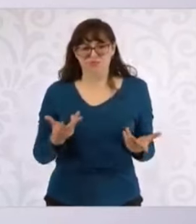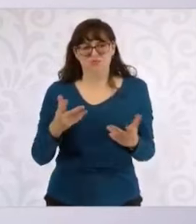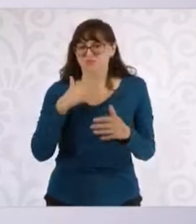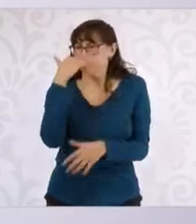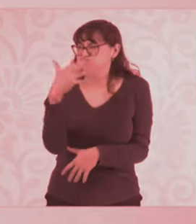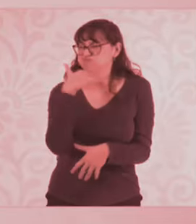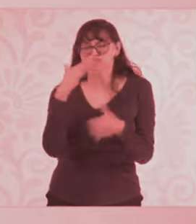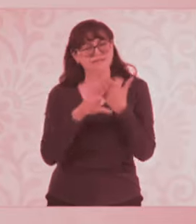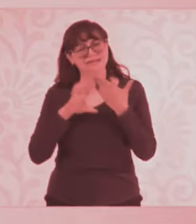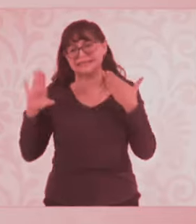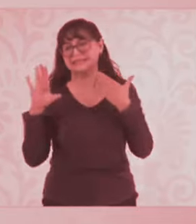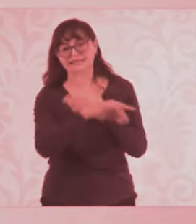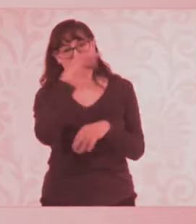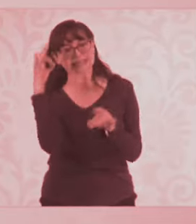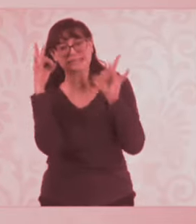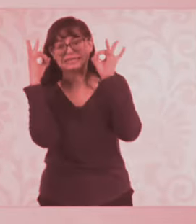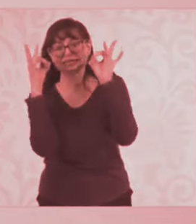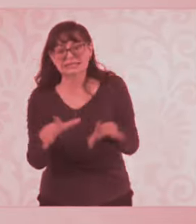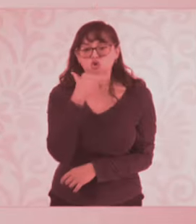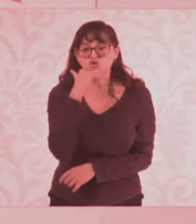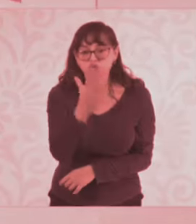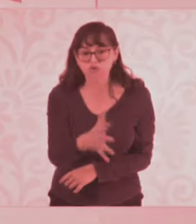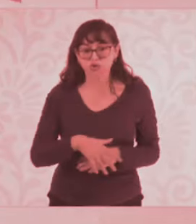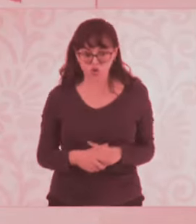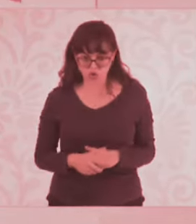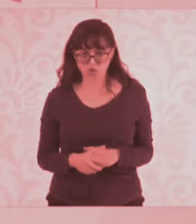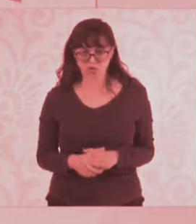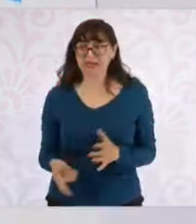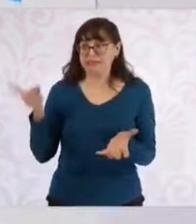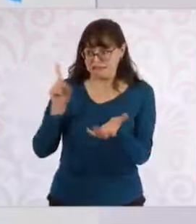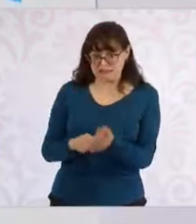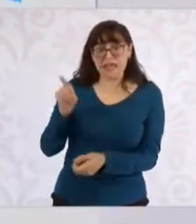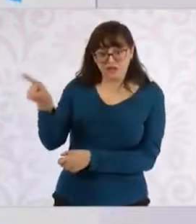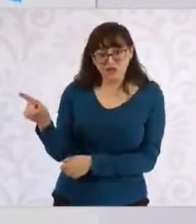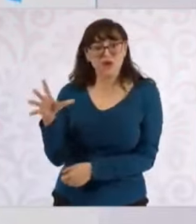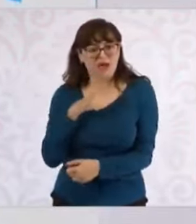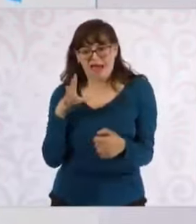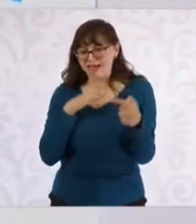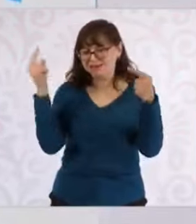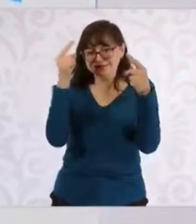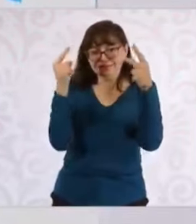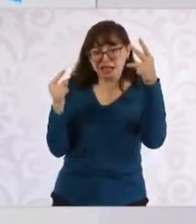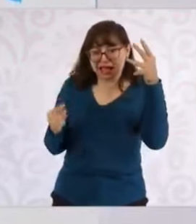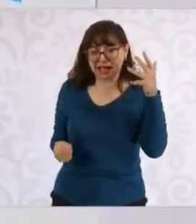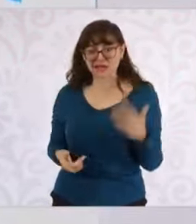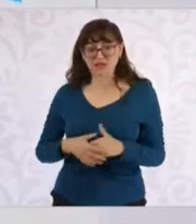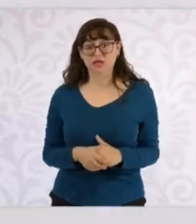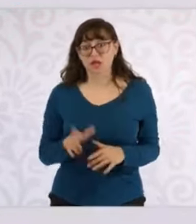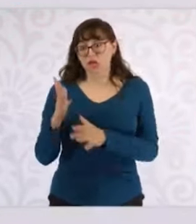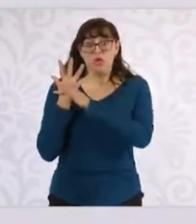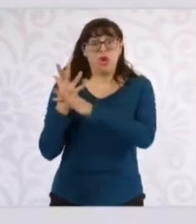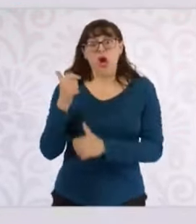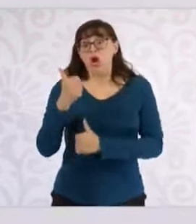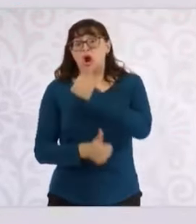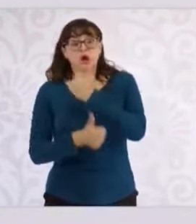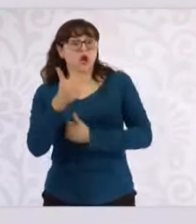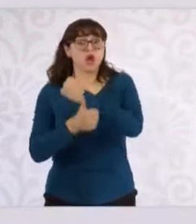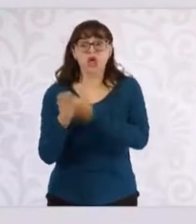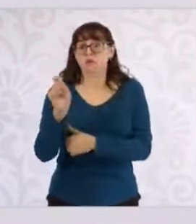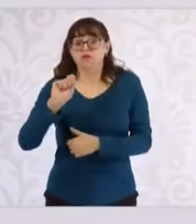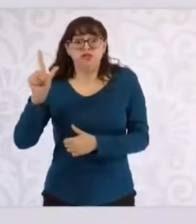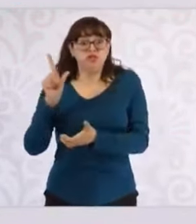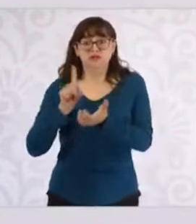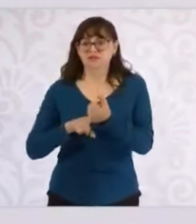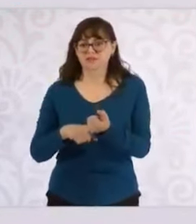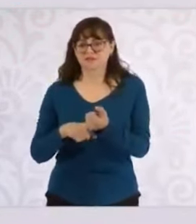país, que es la corrupción. El nepotismo es corrupción en el poder judicial. Ahora defienden la carrera judicial como si